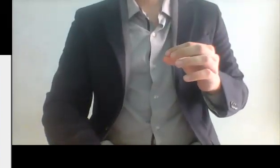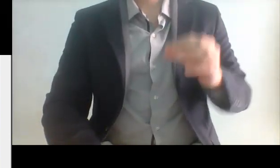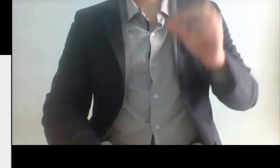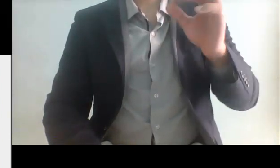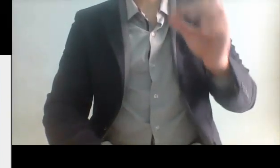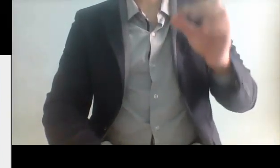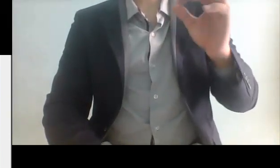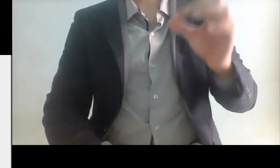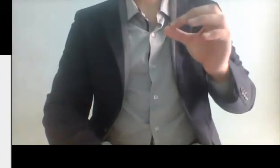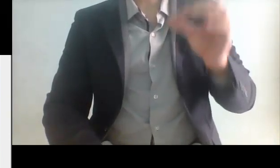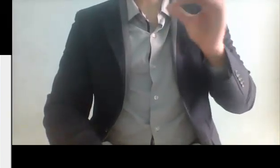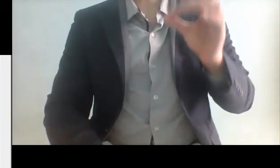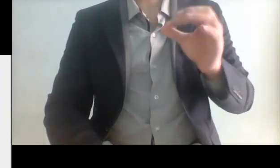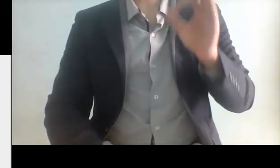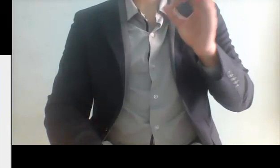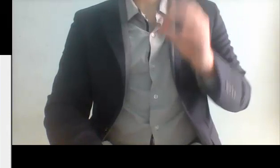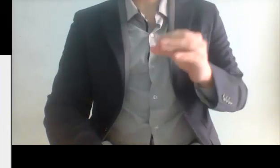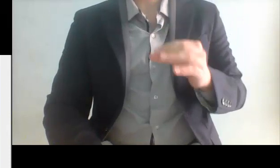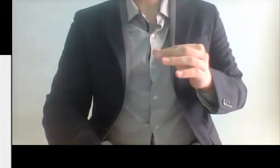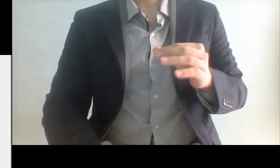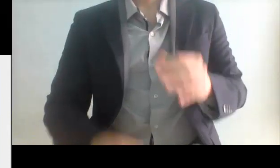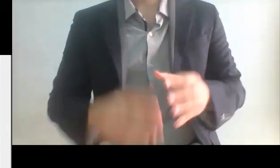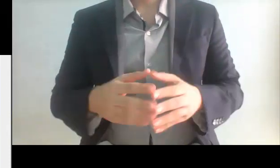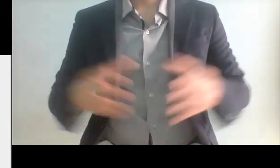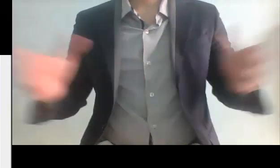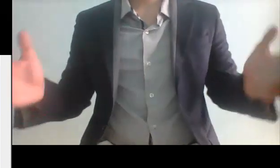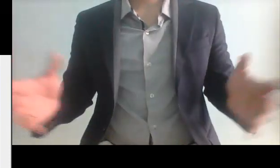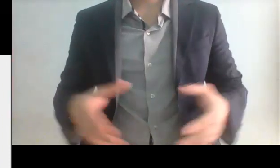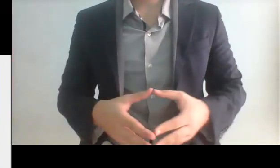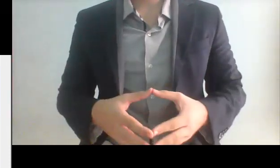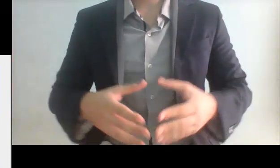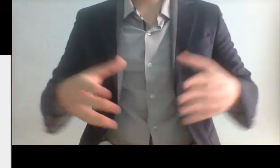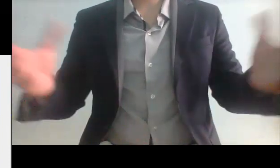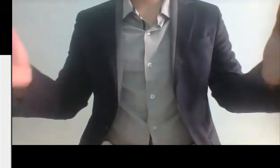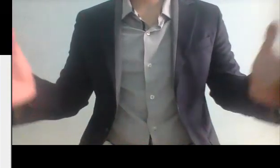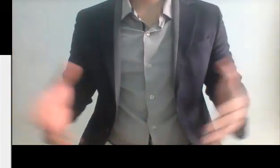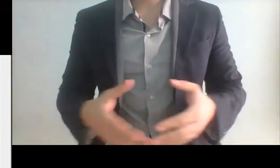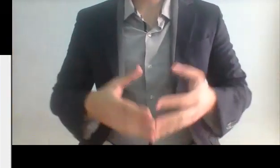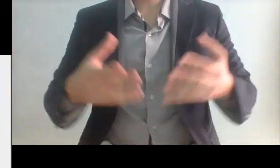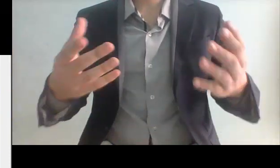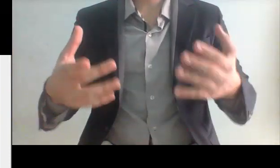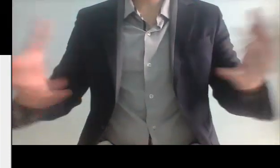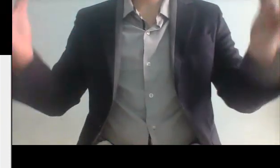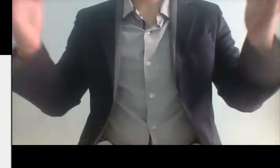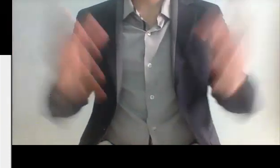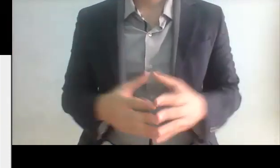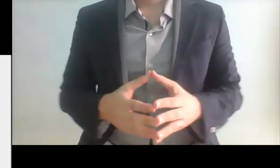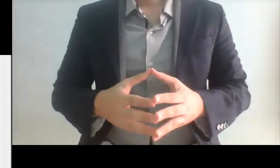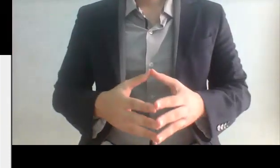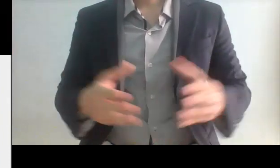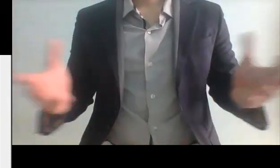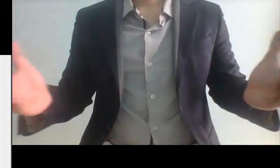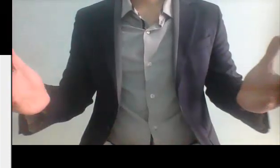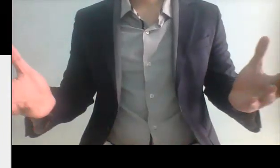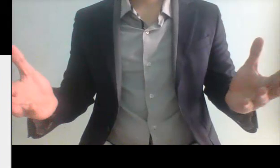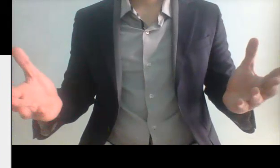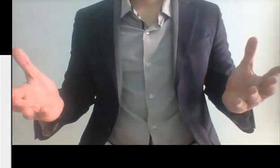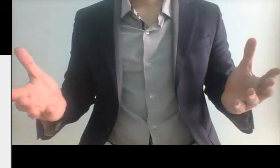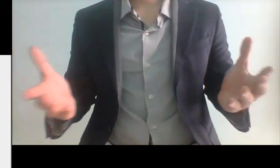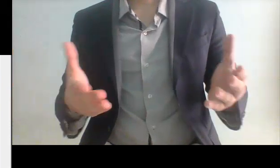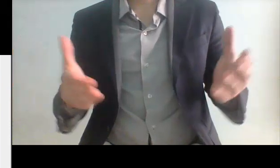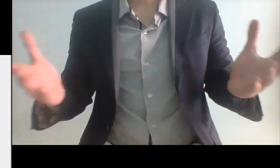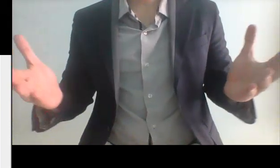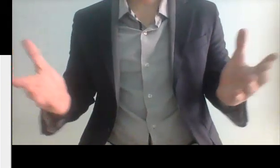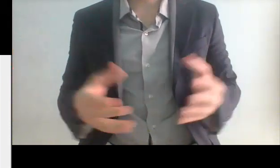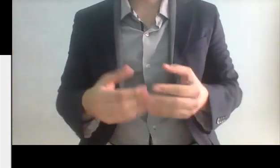pone la excusa más tonta no puedo decir la palabra es me quiero dedicar a lo académico y la consultoría pues señores